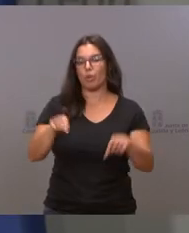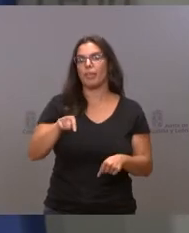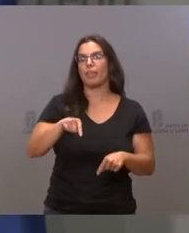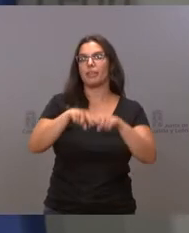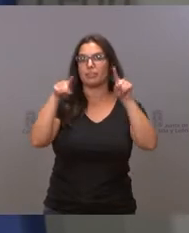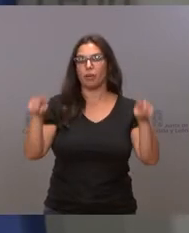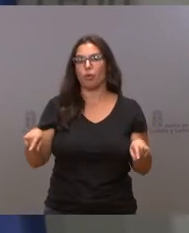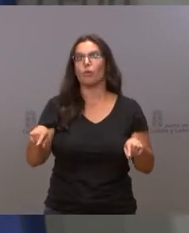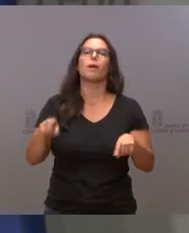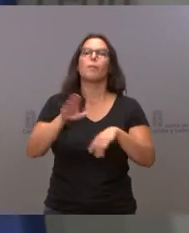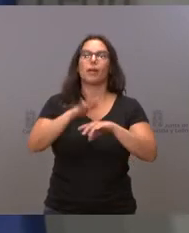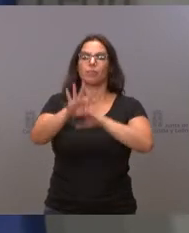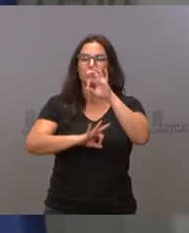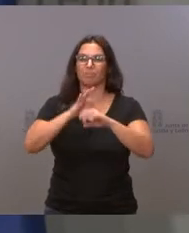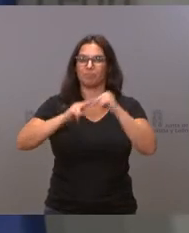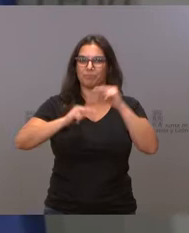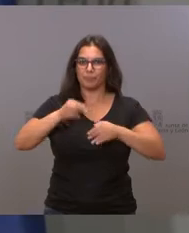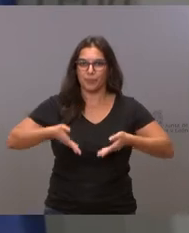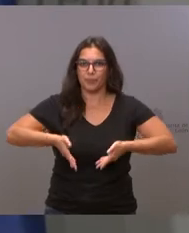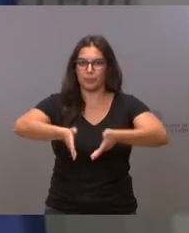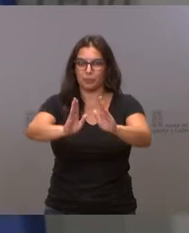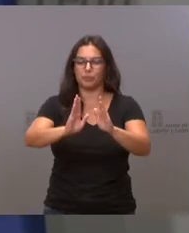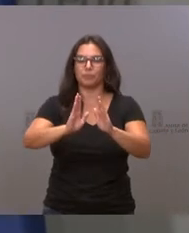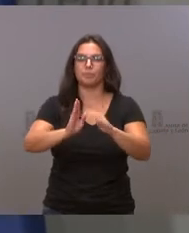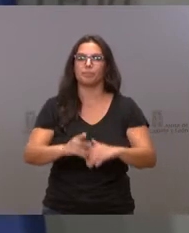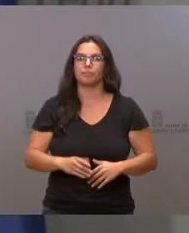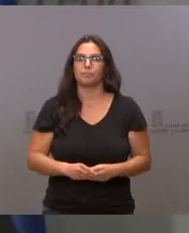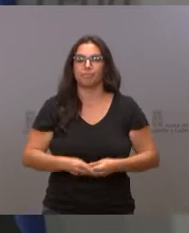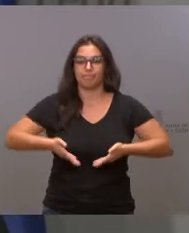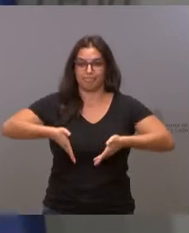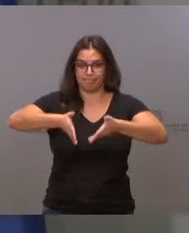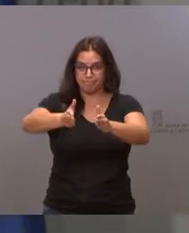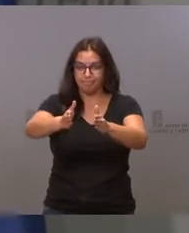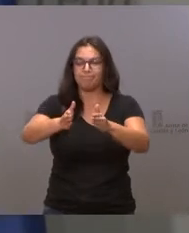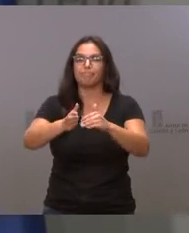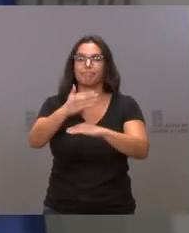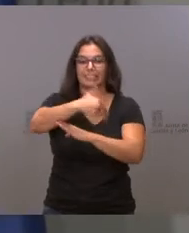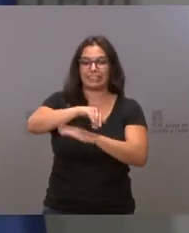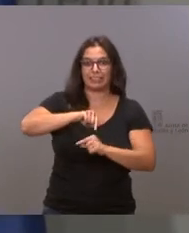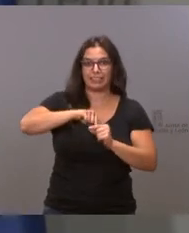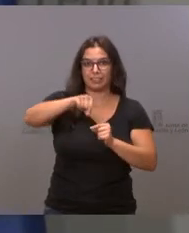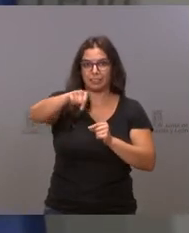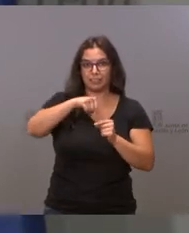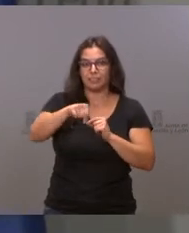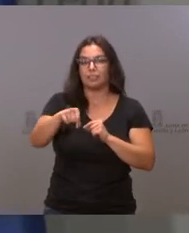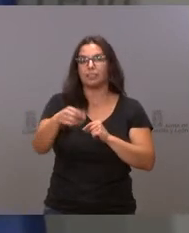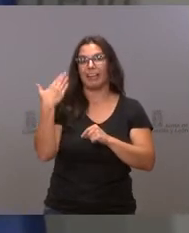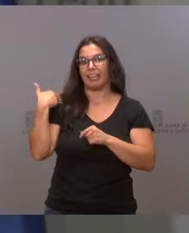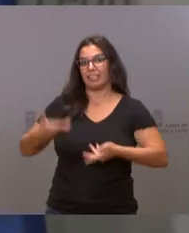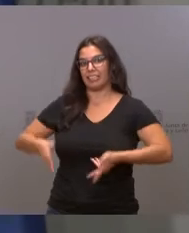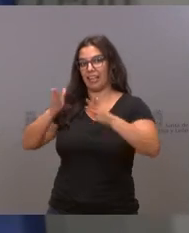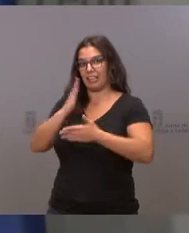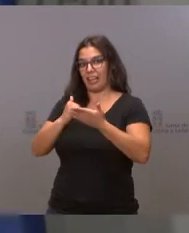urbanización de la travesía que era el anterior tramo de carretera